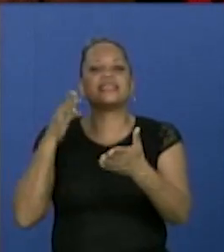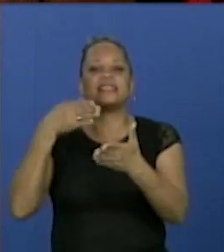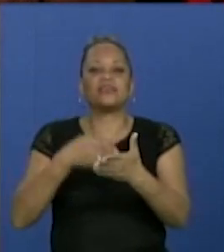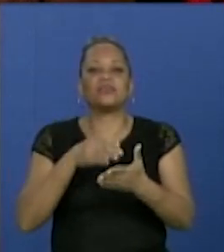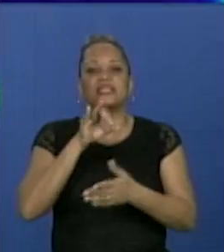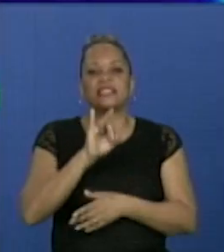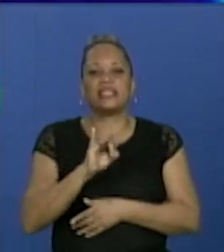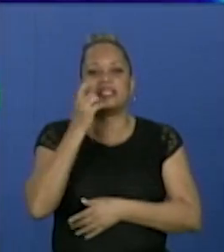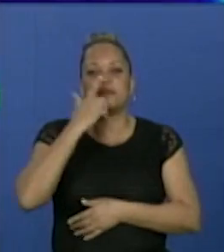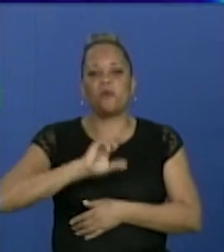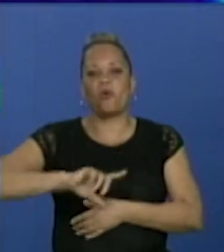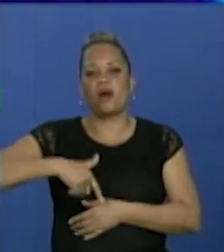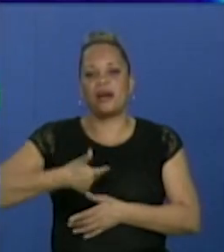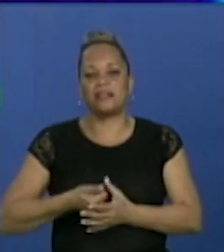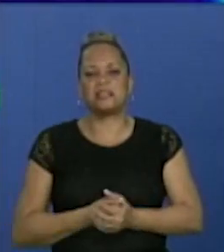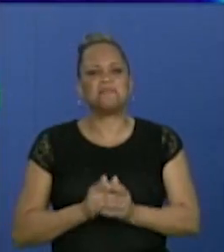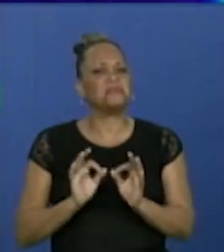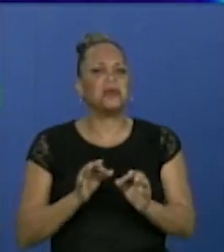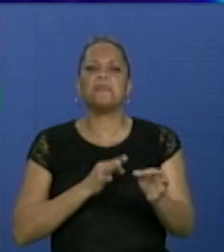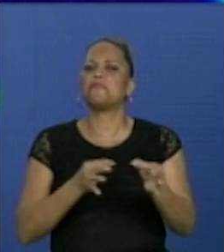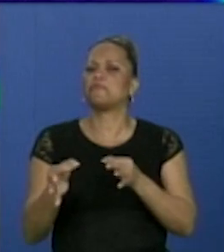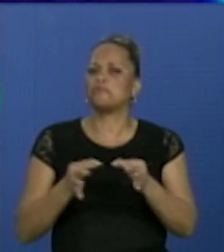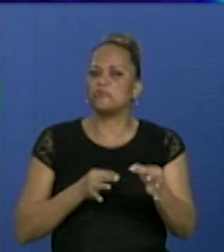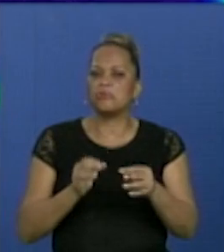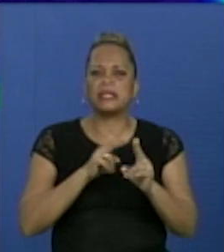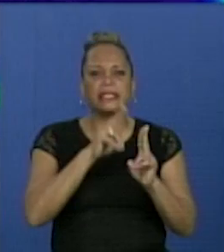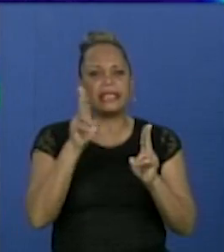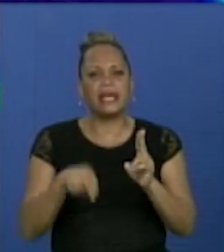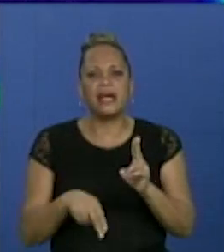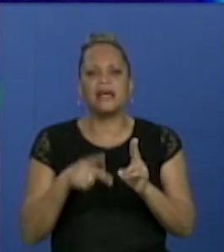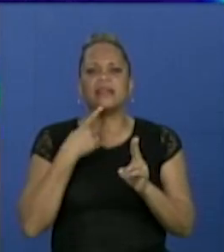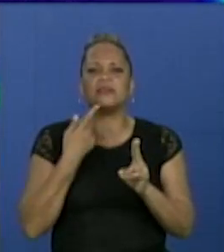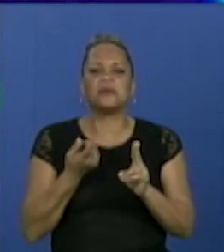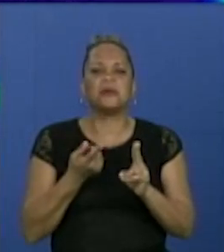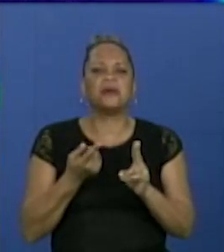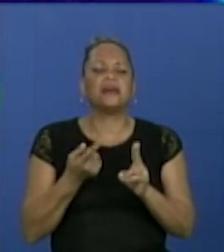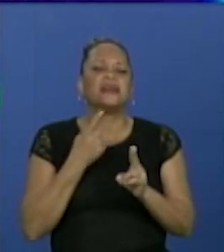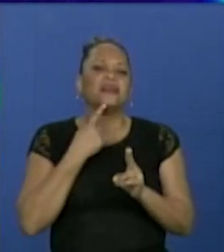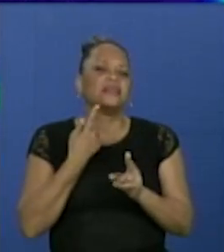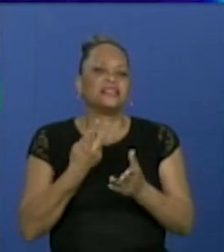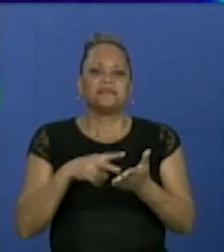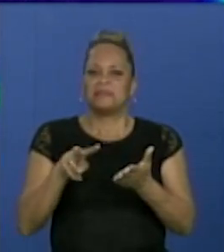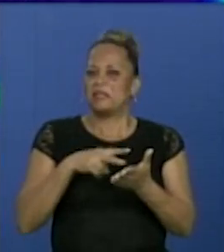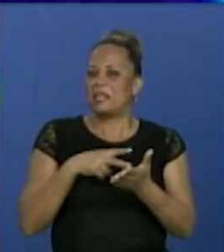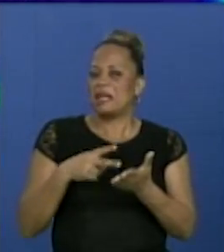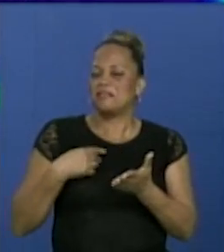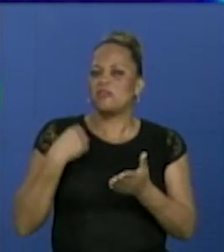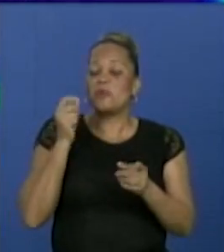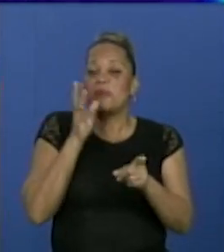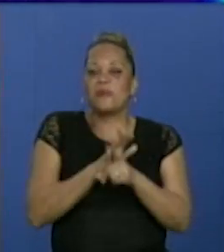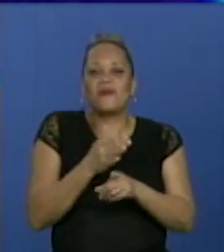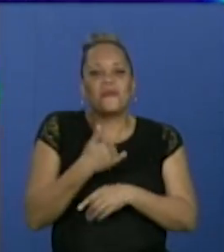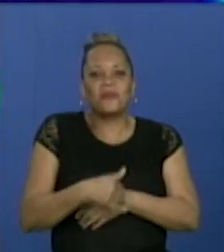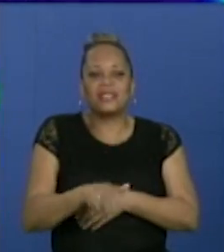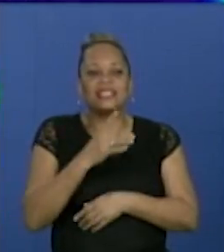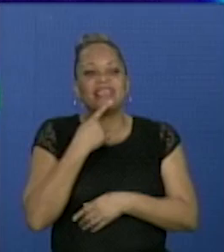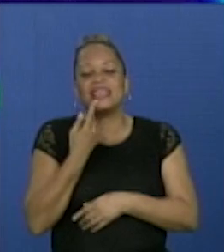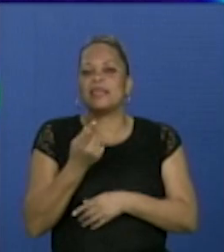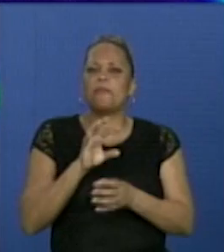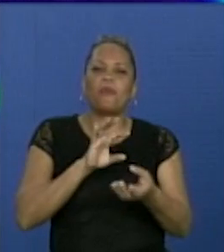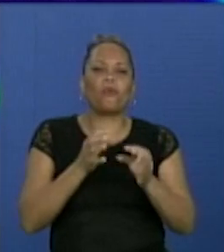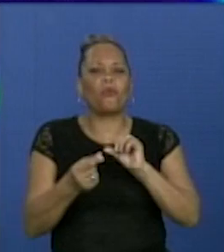séptimo arte. Siempre estábamos dando funciones, Humberto tiene mucho eso, te lanza, y a partir de ahí va como